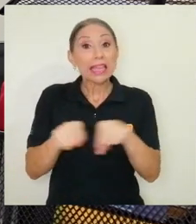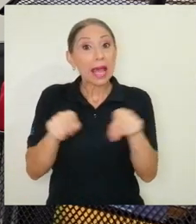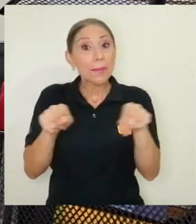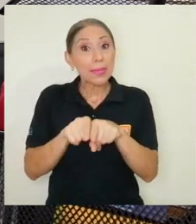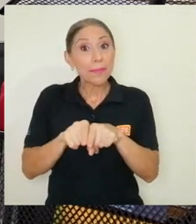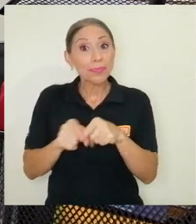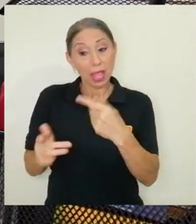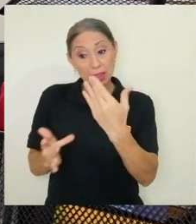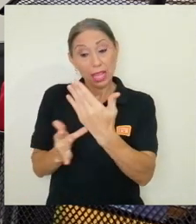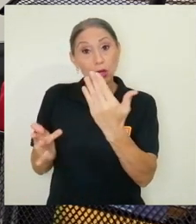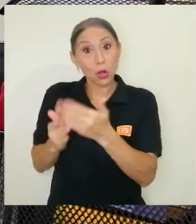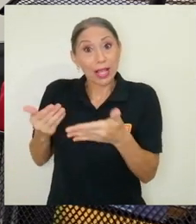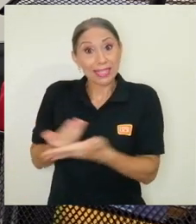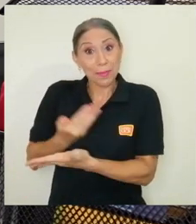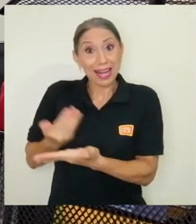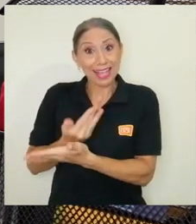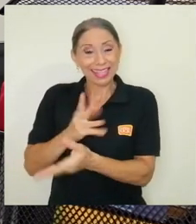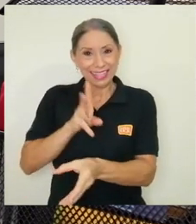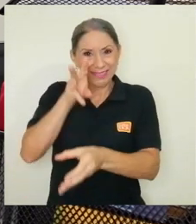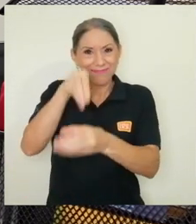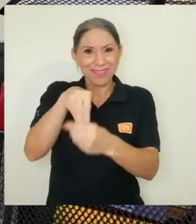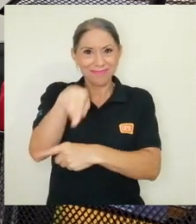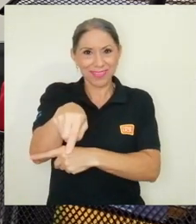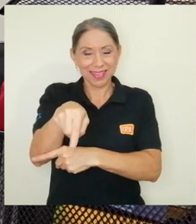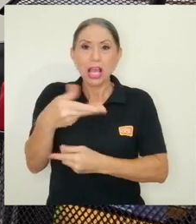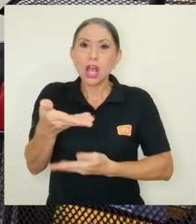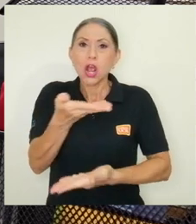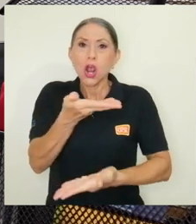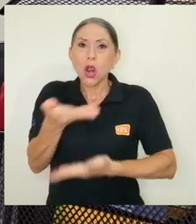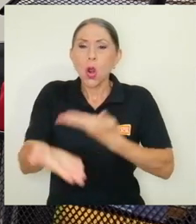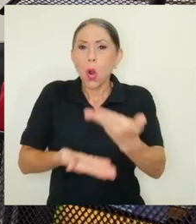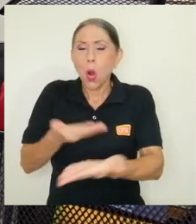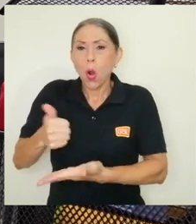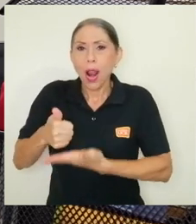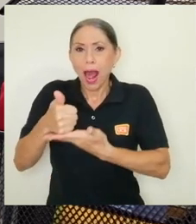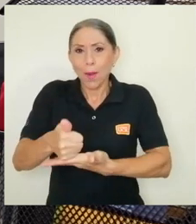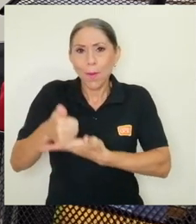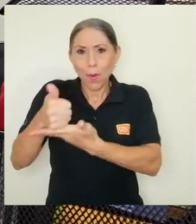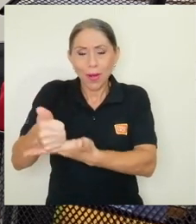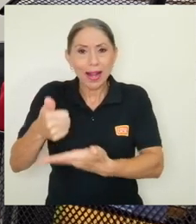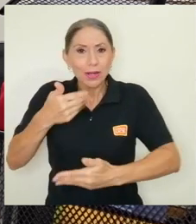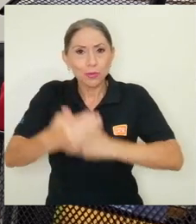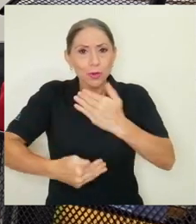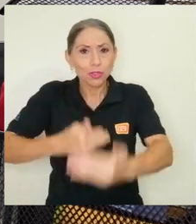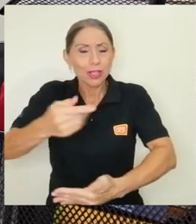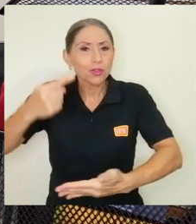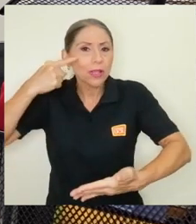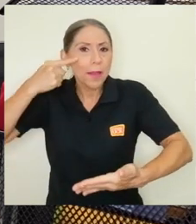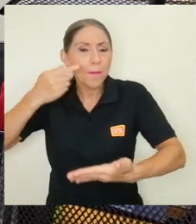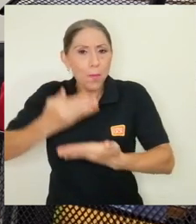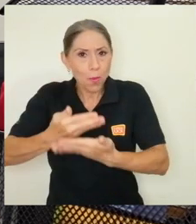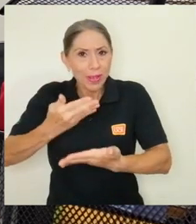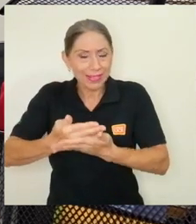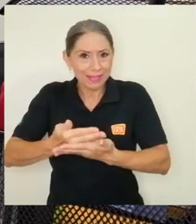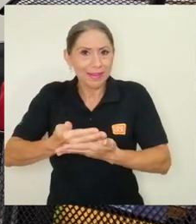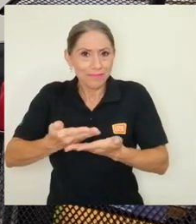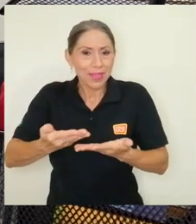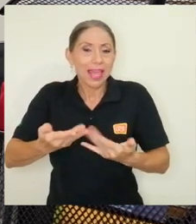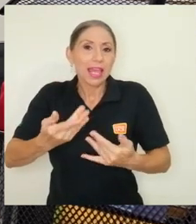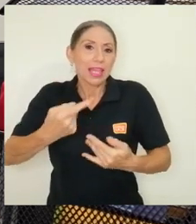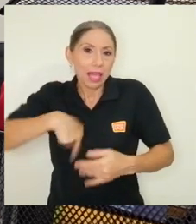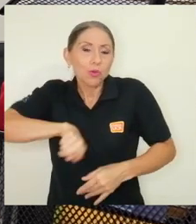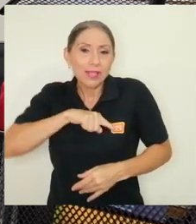incorporación de tecnologías emergentes que colaboran mucho en los procesos de muestra y experiencia educativa